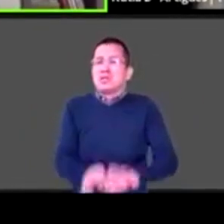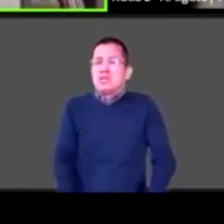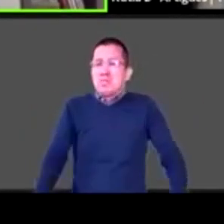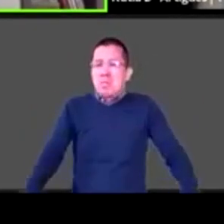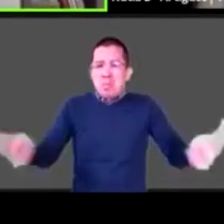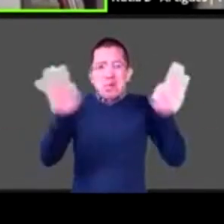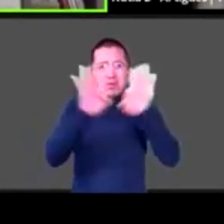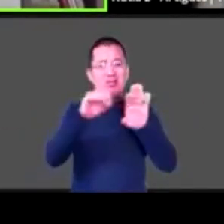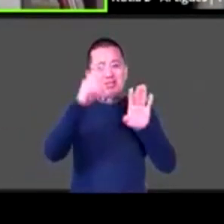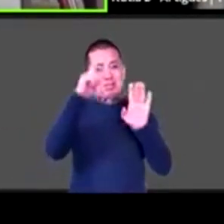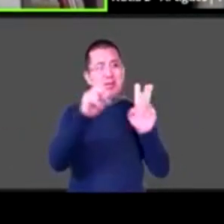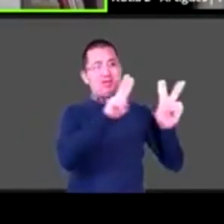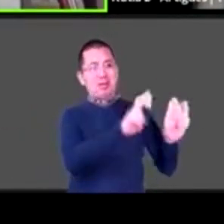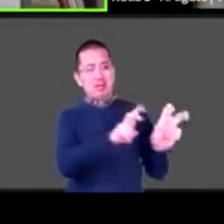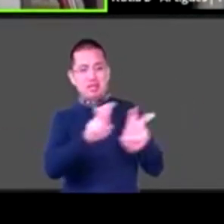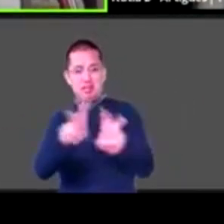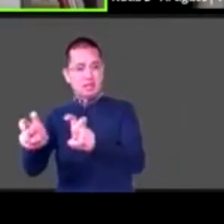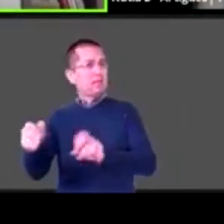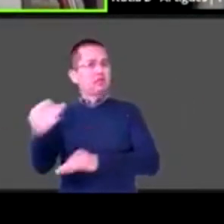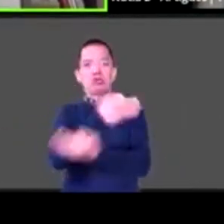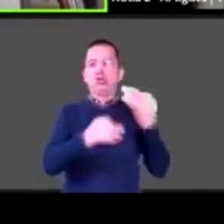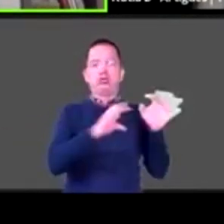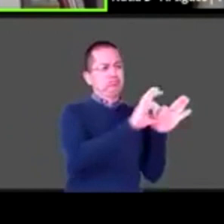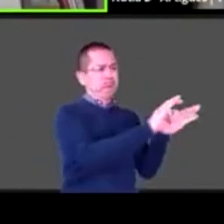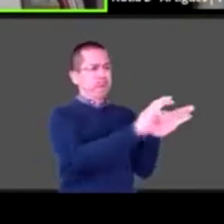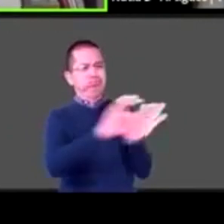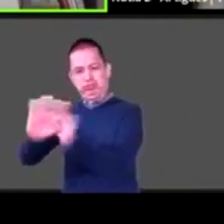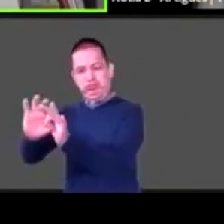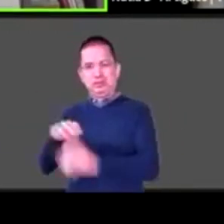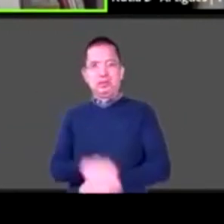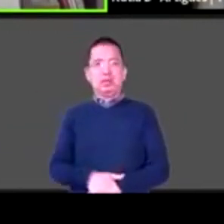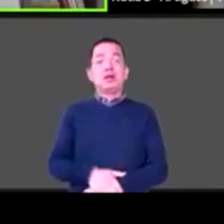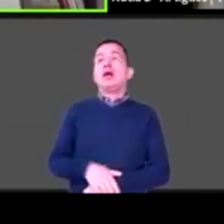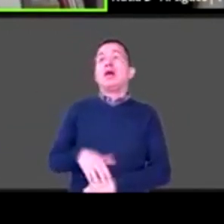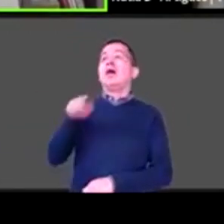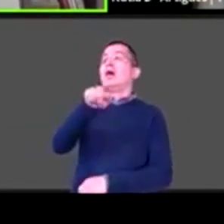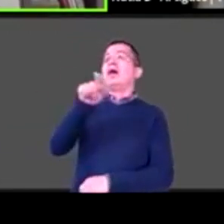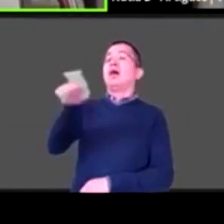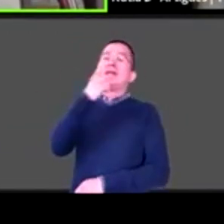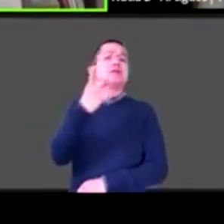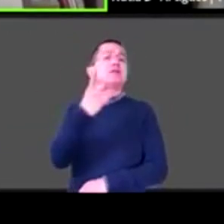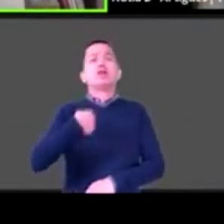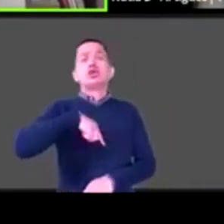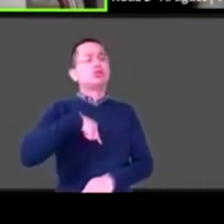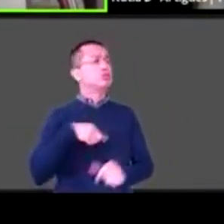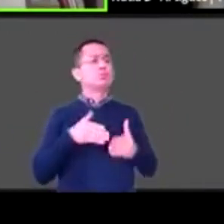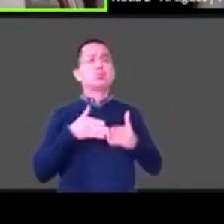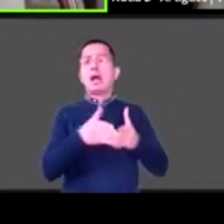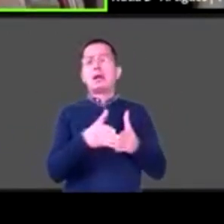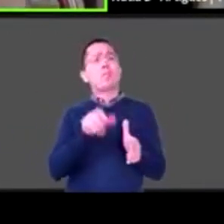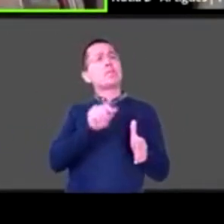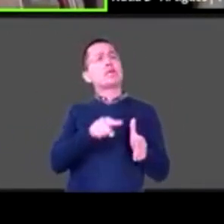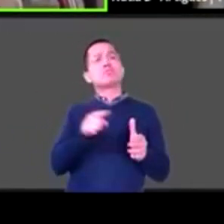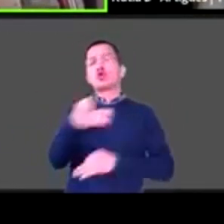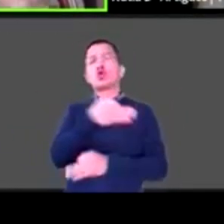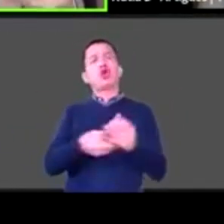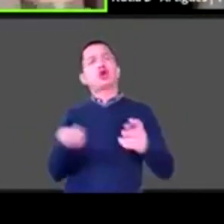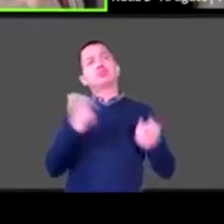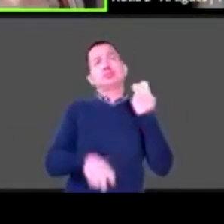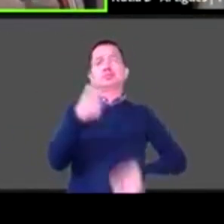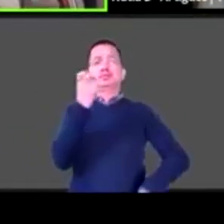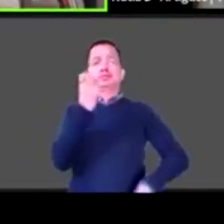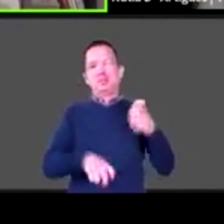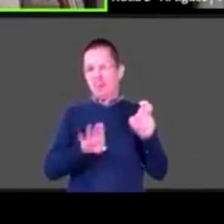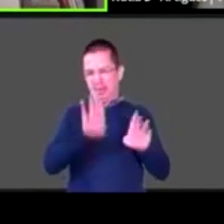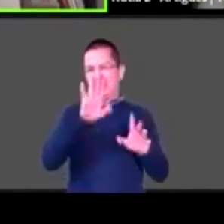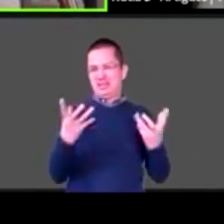O sea, muchas veces dicen que estamos todos en el mismo barco. Yo creo que estamos en la misma tormenta, más en distintos barcos. Pero lo que comunica a